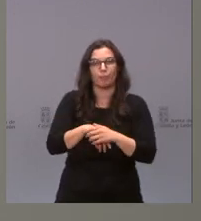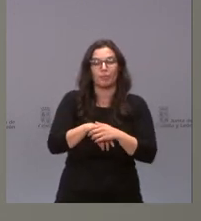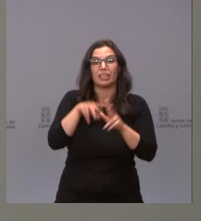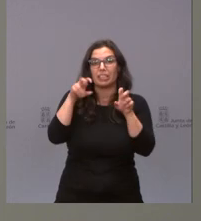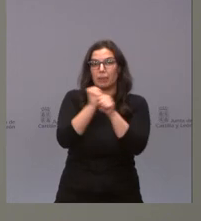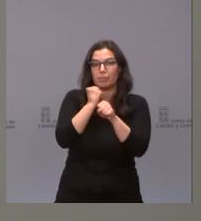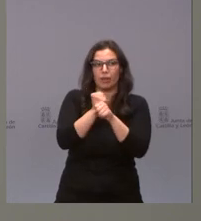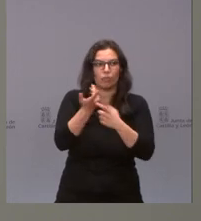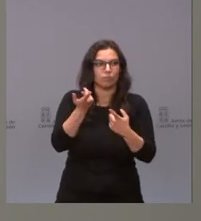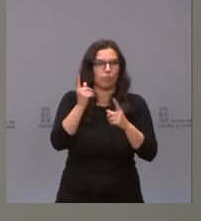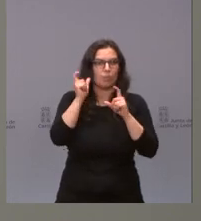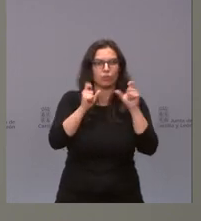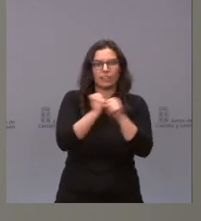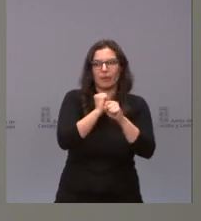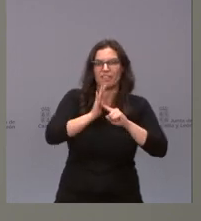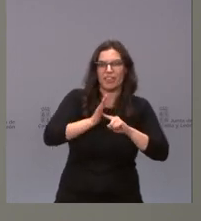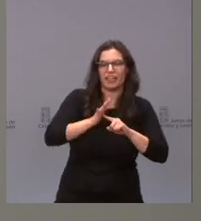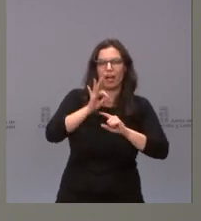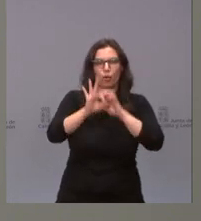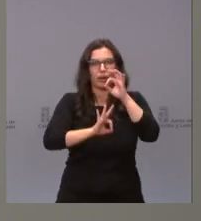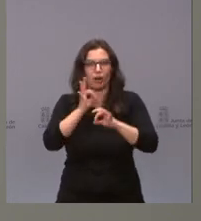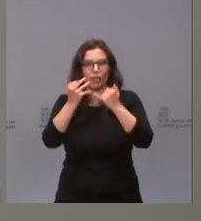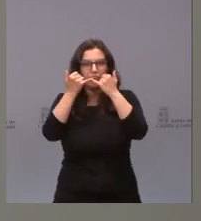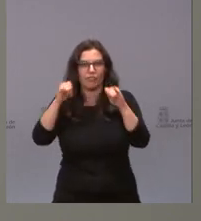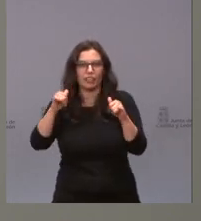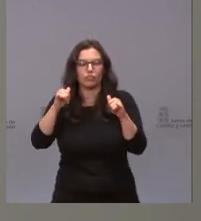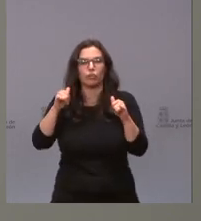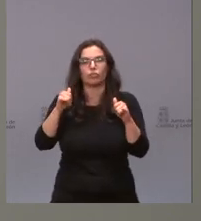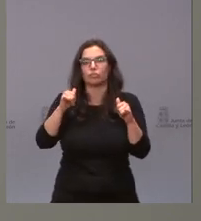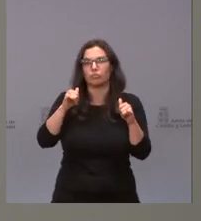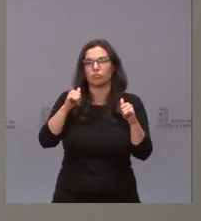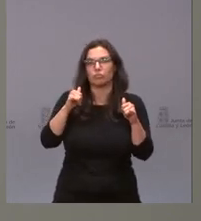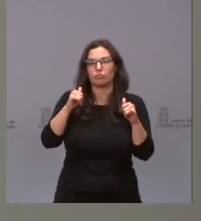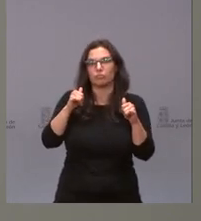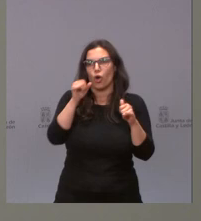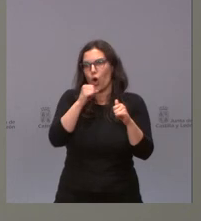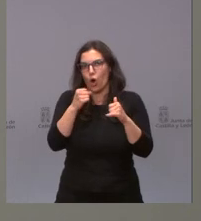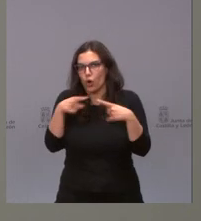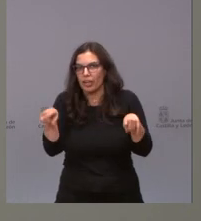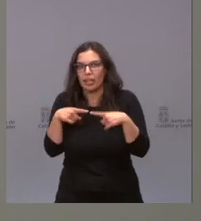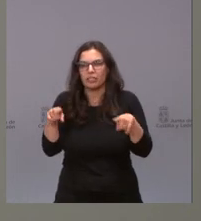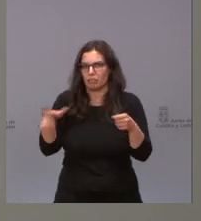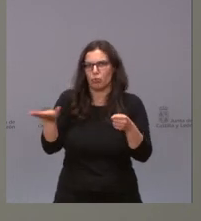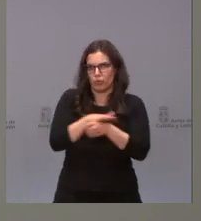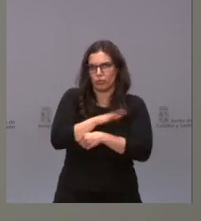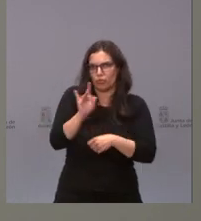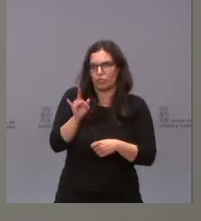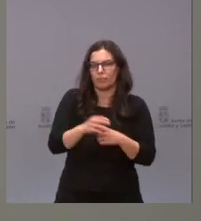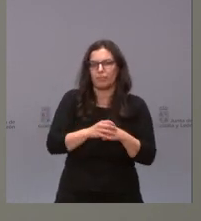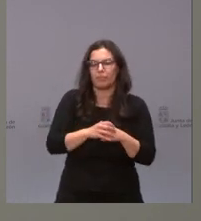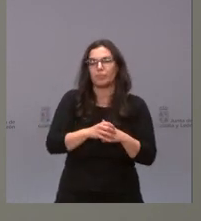feriantes y organizadores de eventos en pueblos y de orquestas están cubiertos y luego tenemos